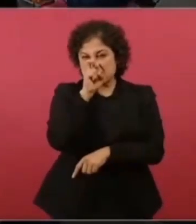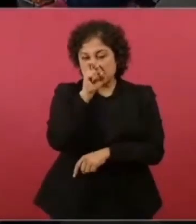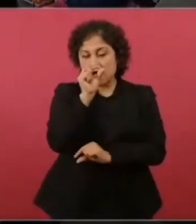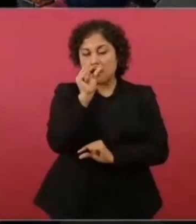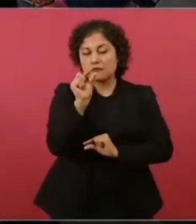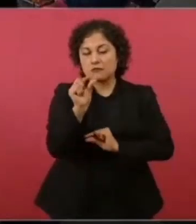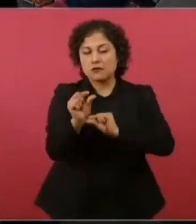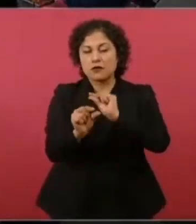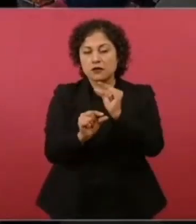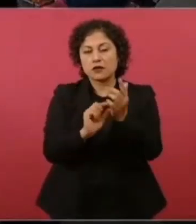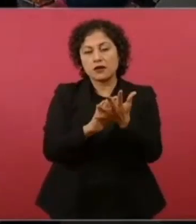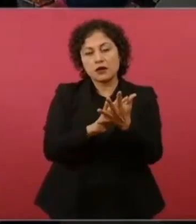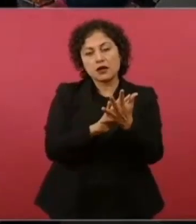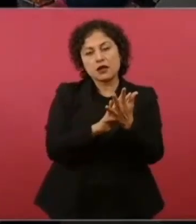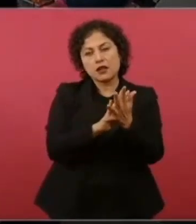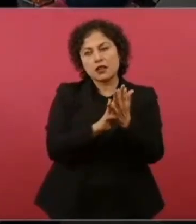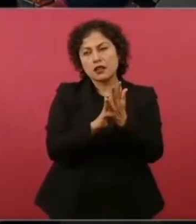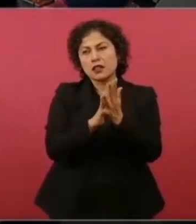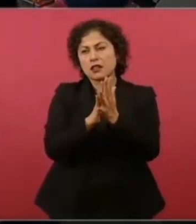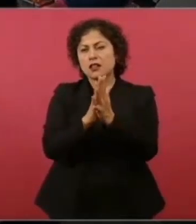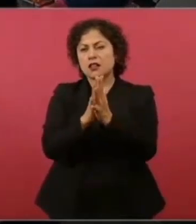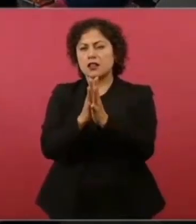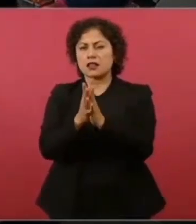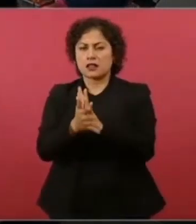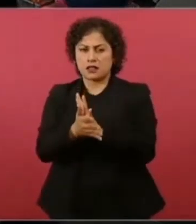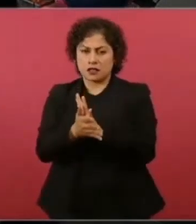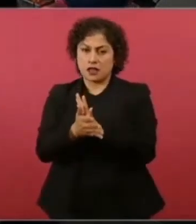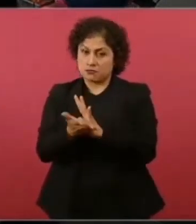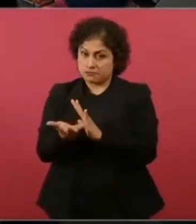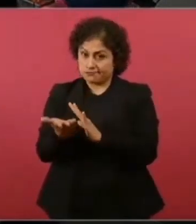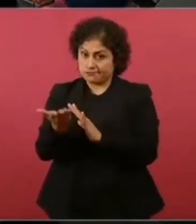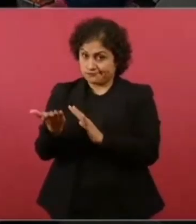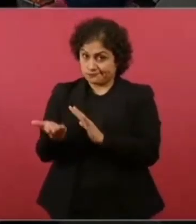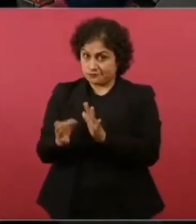mantuvo con nosotros una actitud de mucho respeto